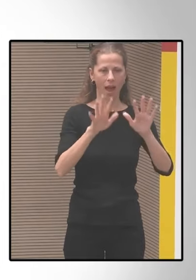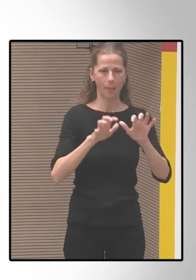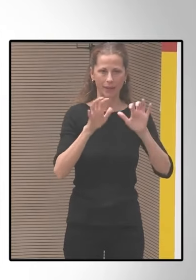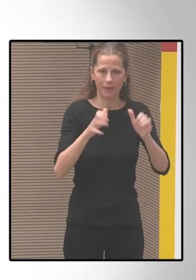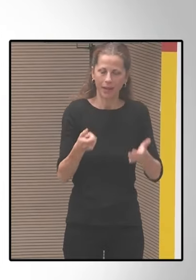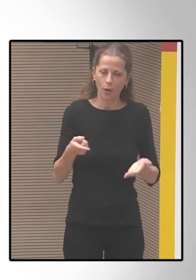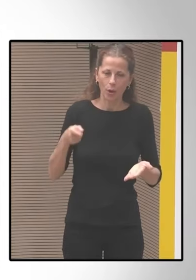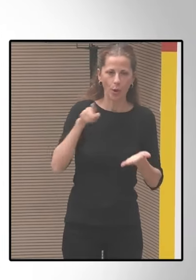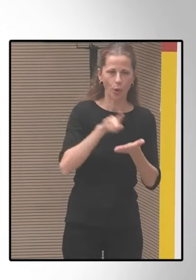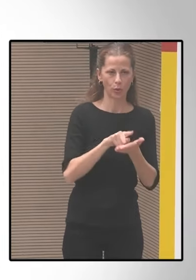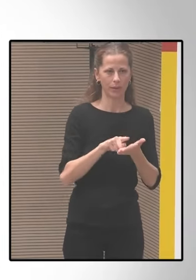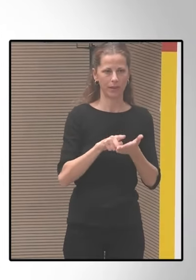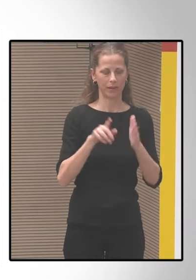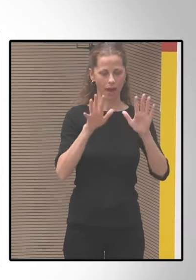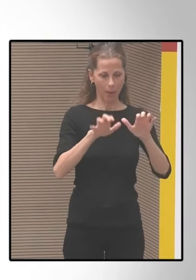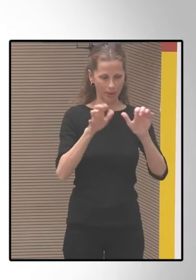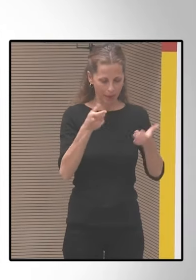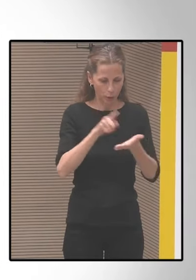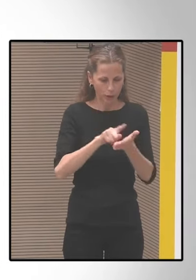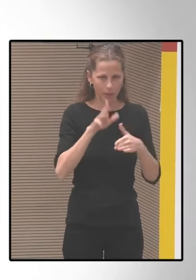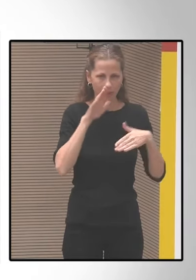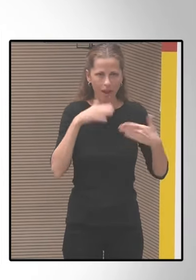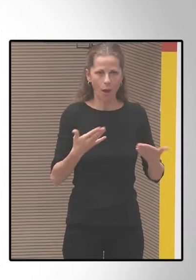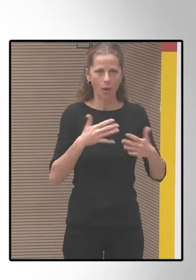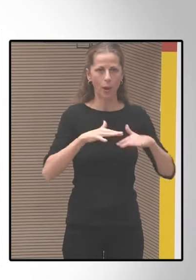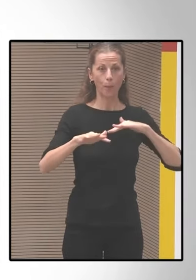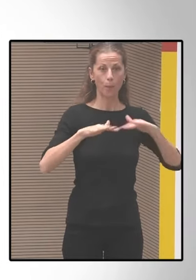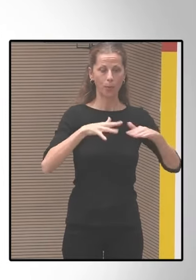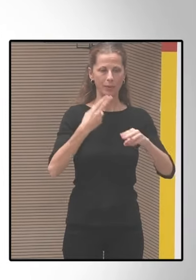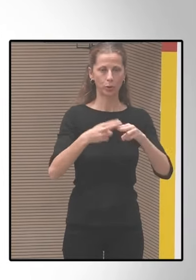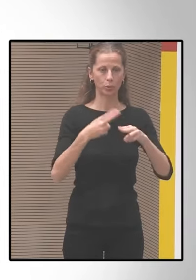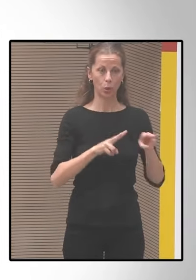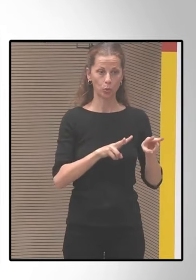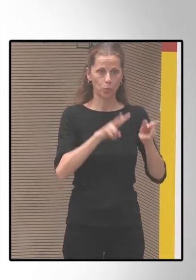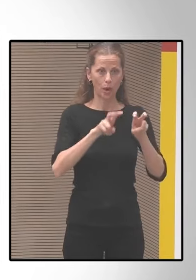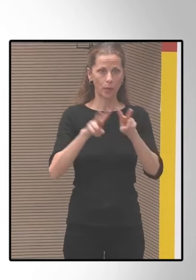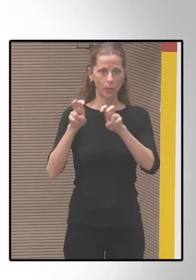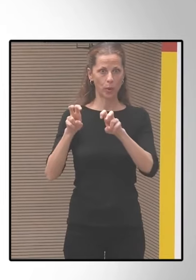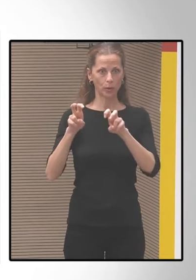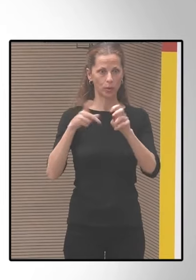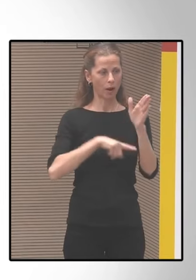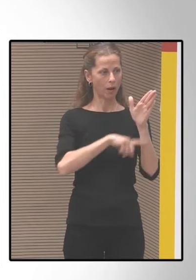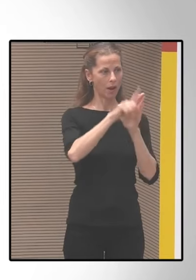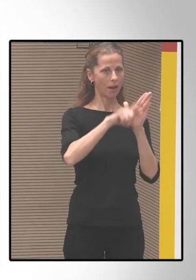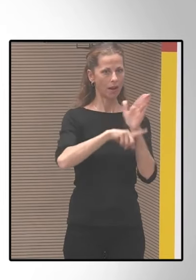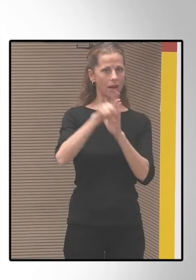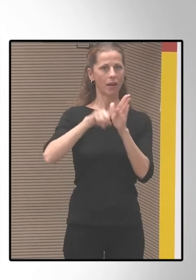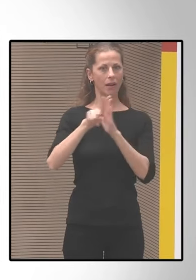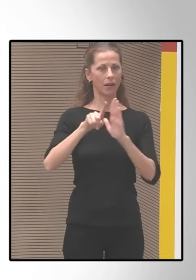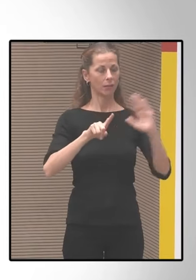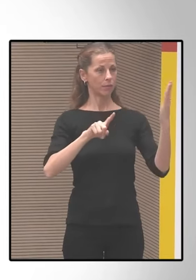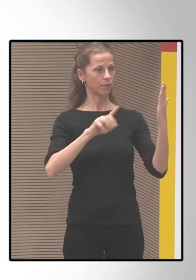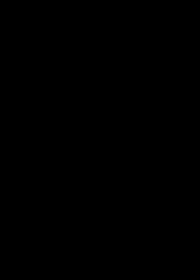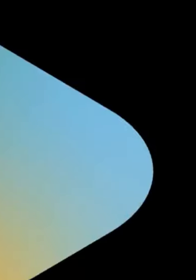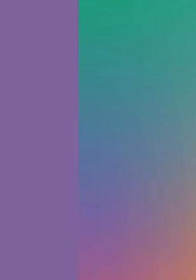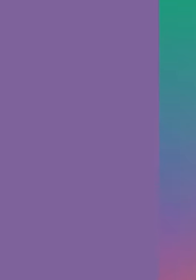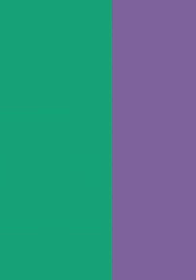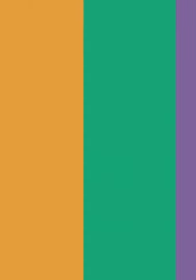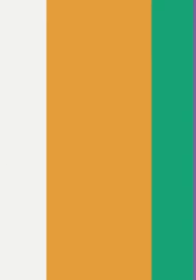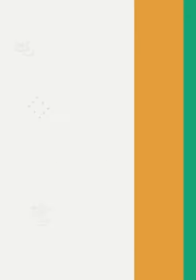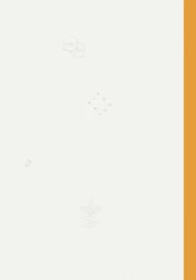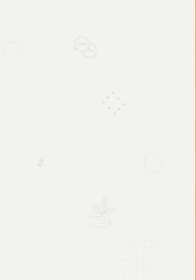tomando en cuenta estos movimientos políticos que vienen creciendo y que nos vienen marcando también una necesidad y un rumbo